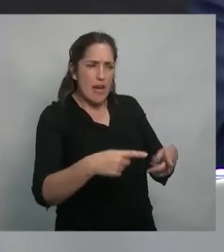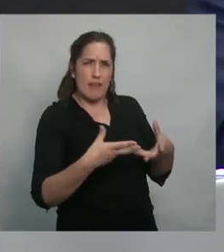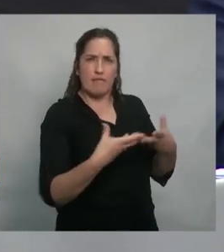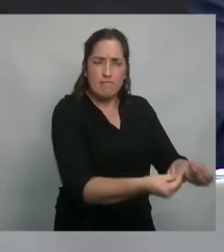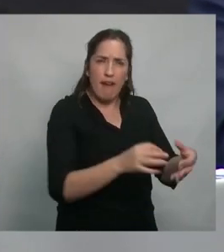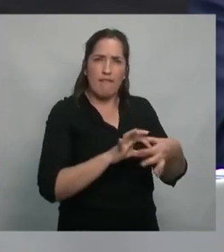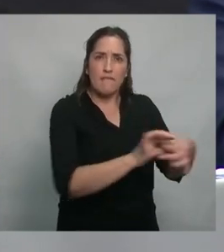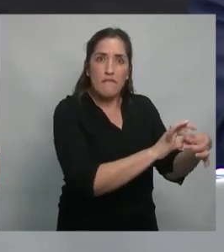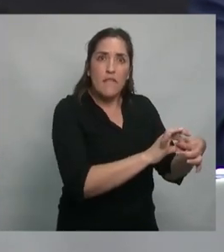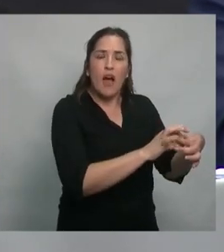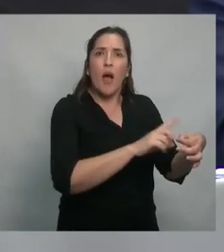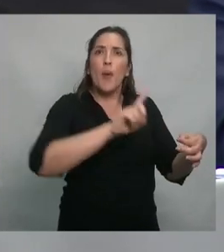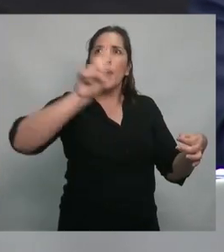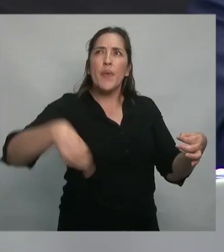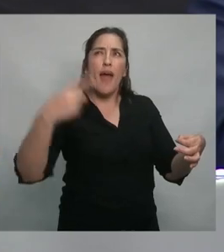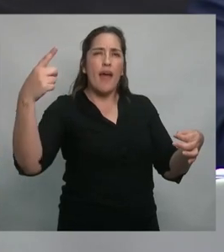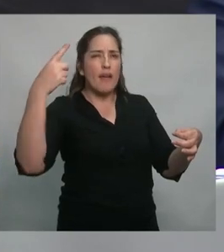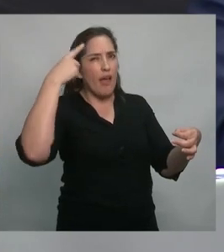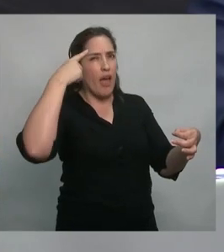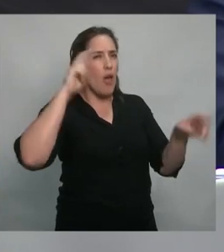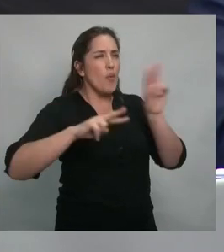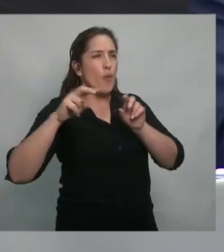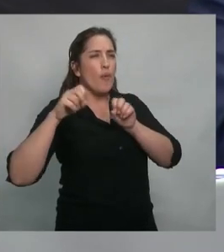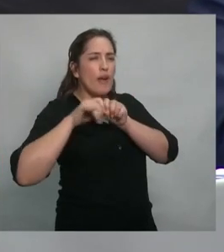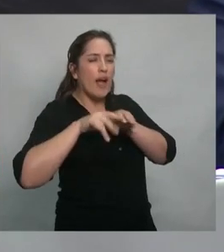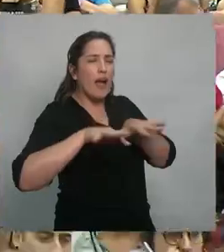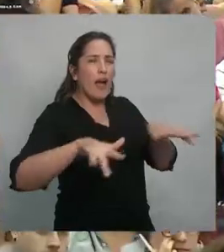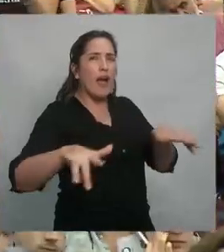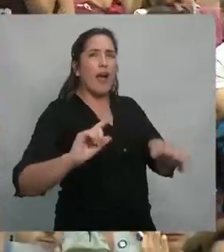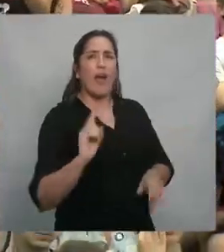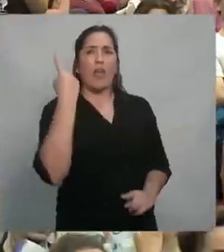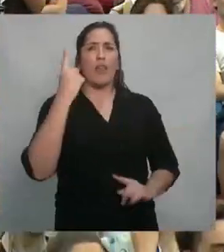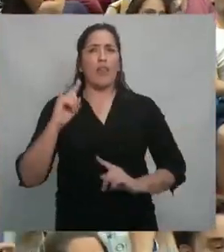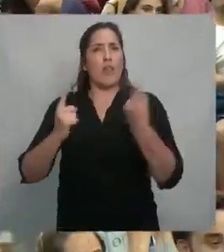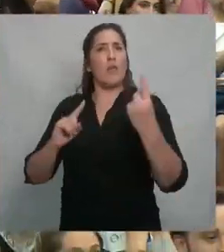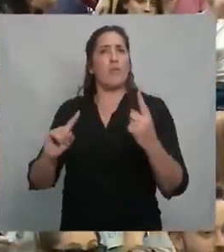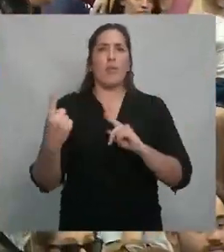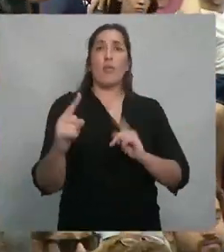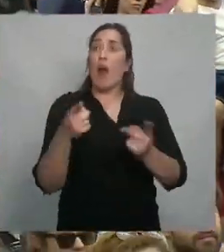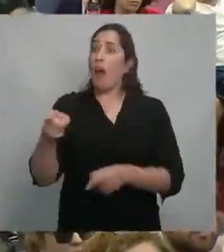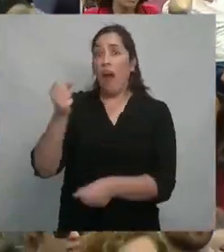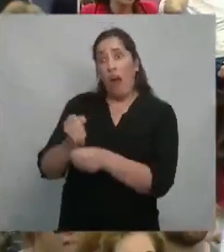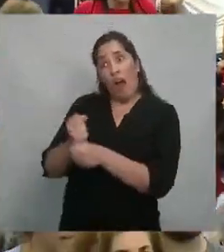comienza el tema de la individualidad, de la meritocracia. Si tenés trabajo,